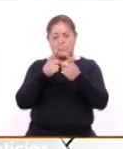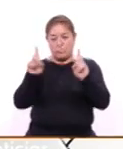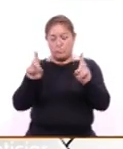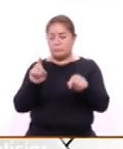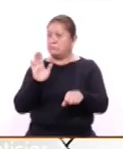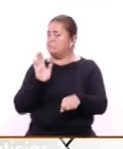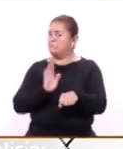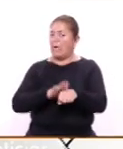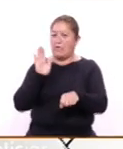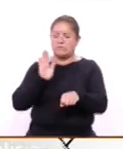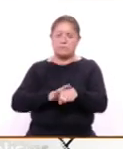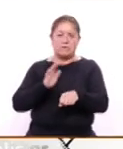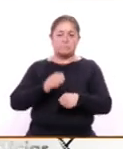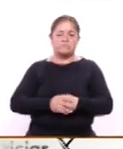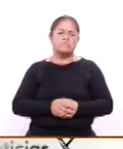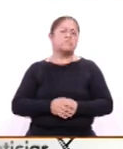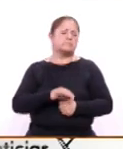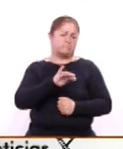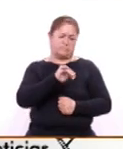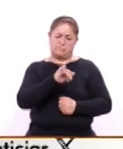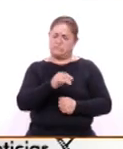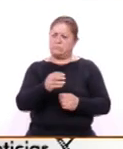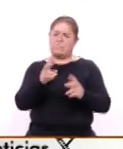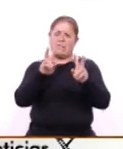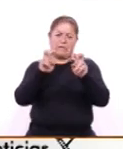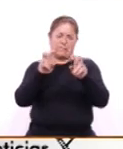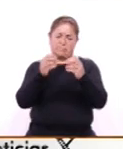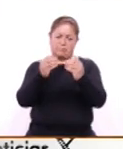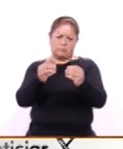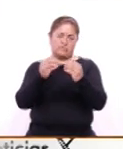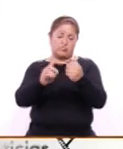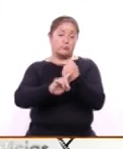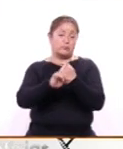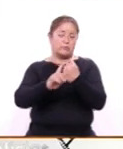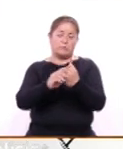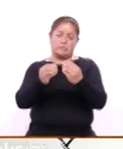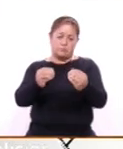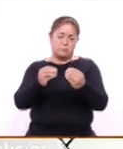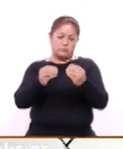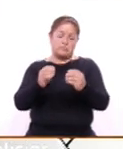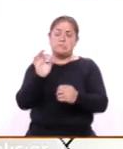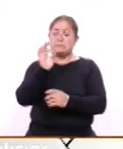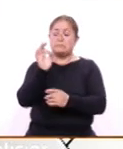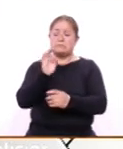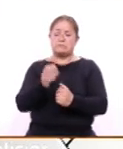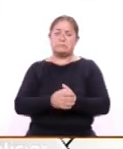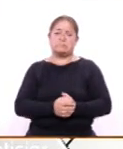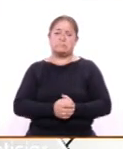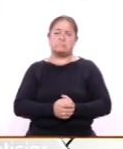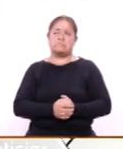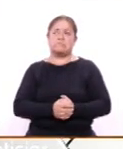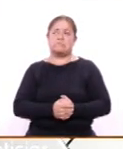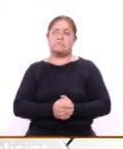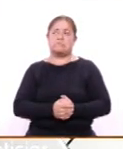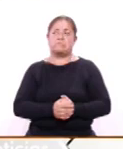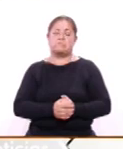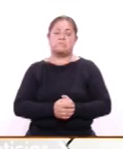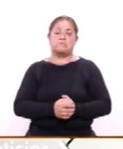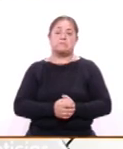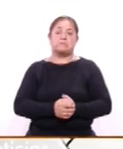¿no? Así es, muchísimos temas, muchísimas problemáticas que a lo mejor uno no se había, no se habían